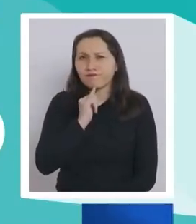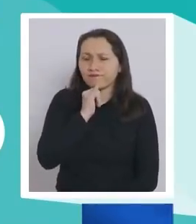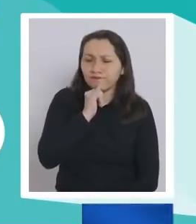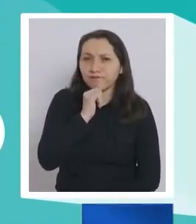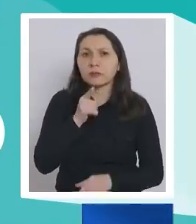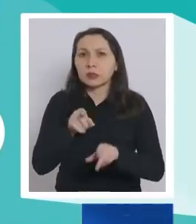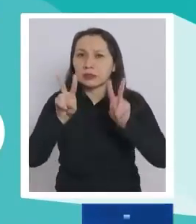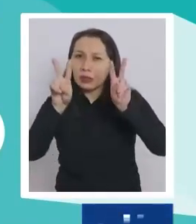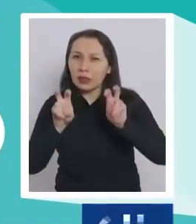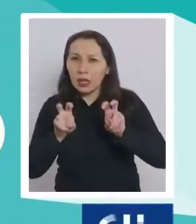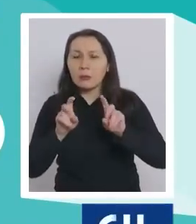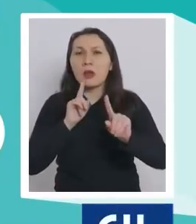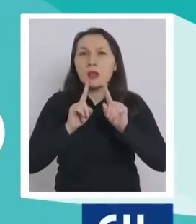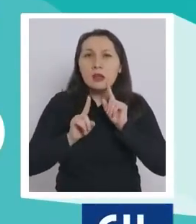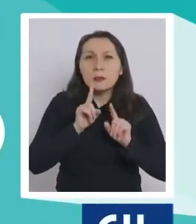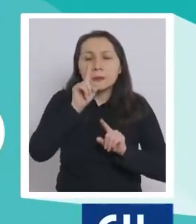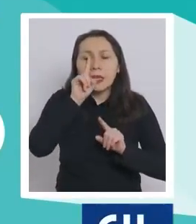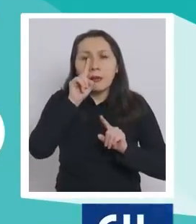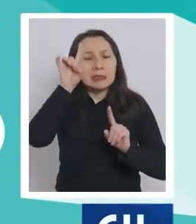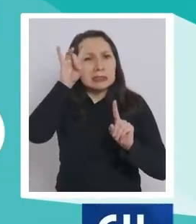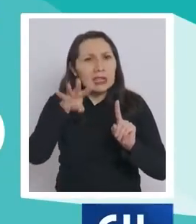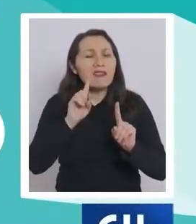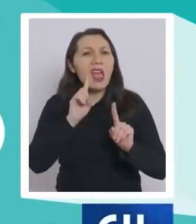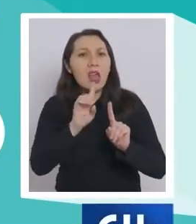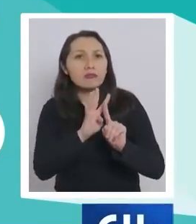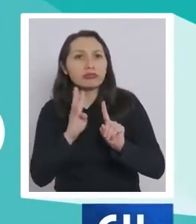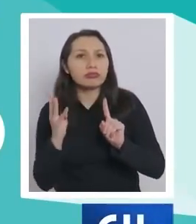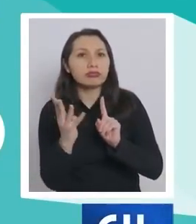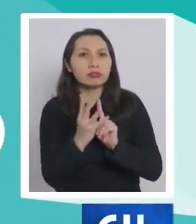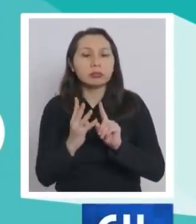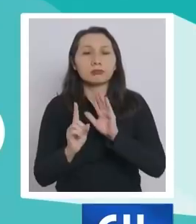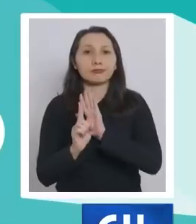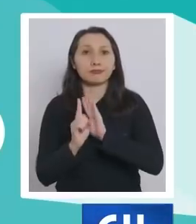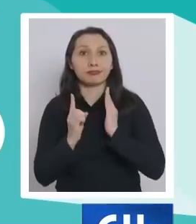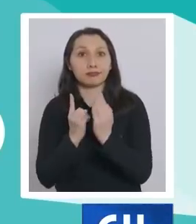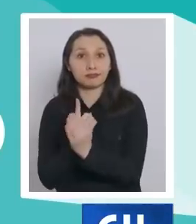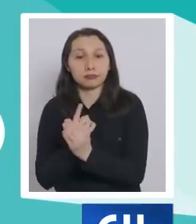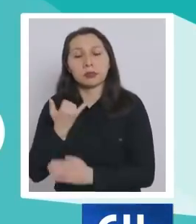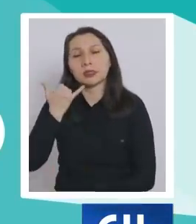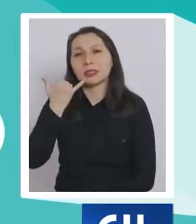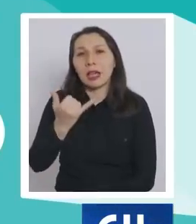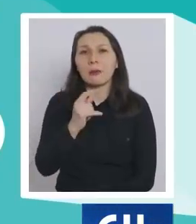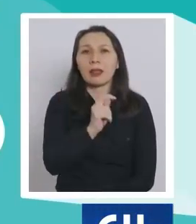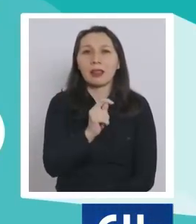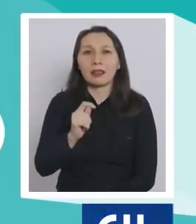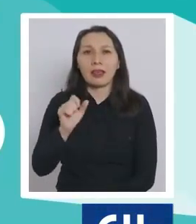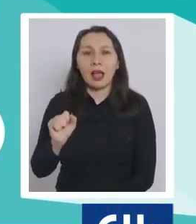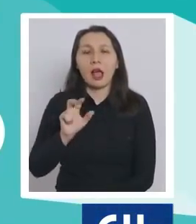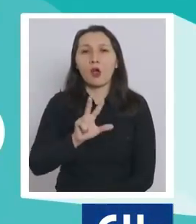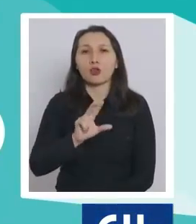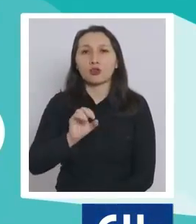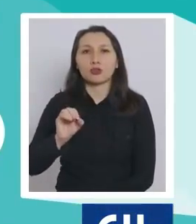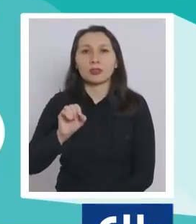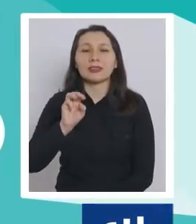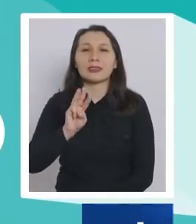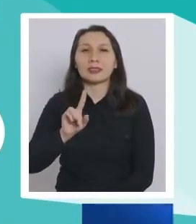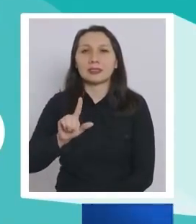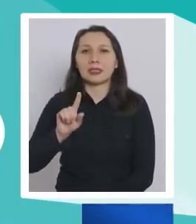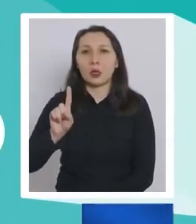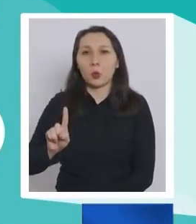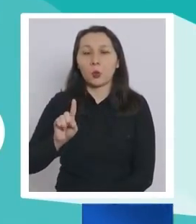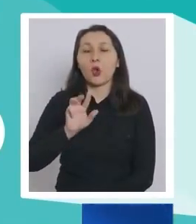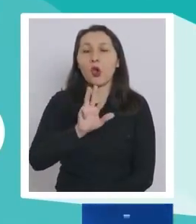relacionada con el testeo, la trazabilidad y el aislamiento, llamen al Fono TTA 800-371-900